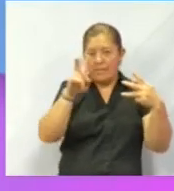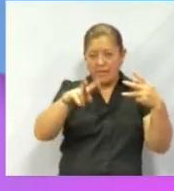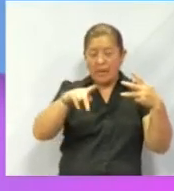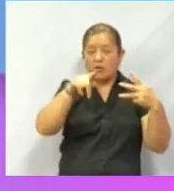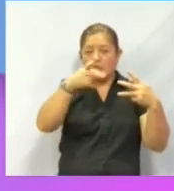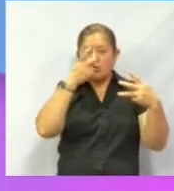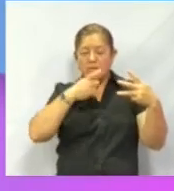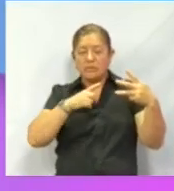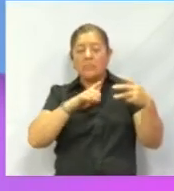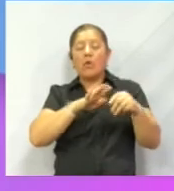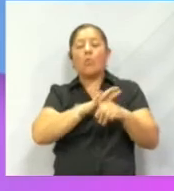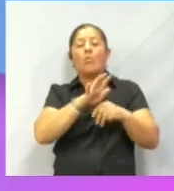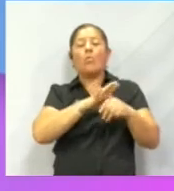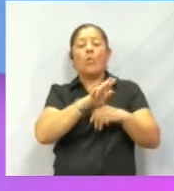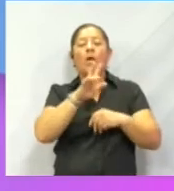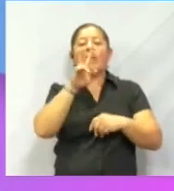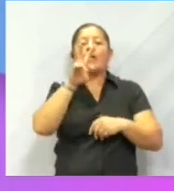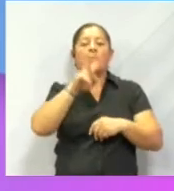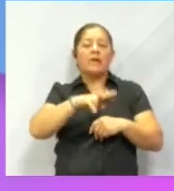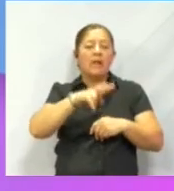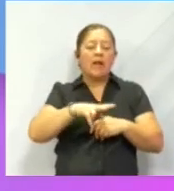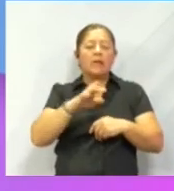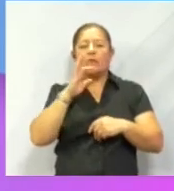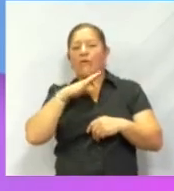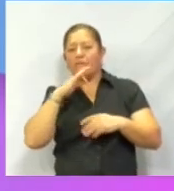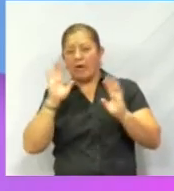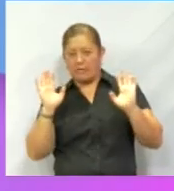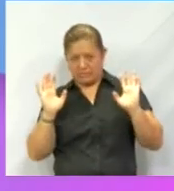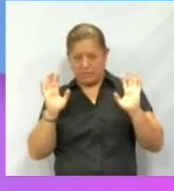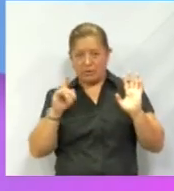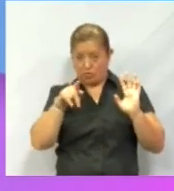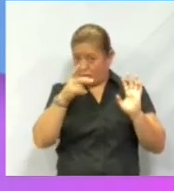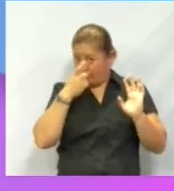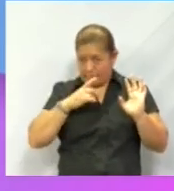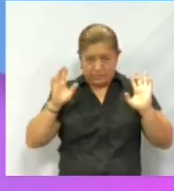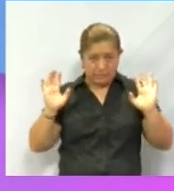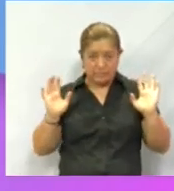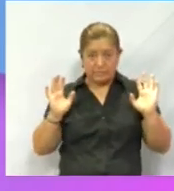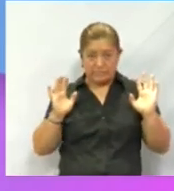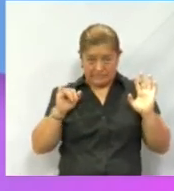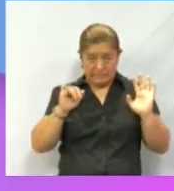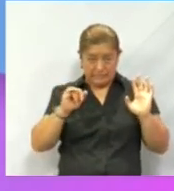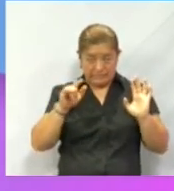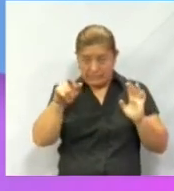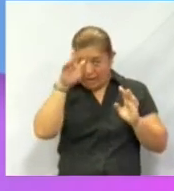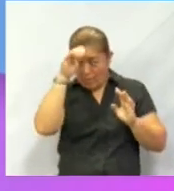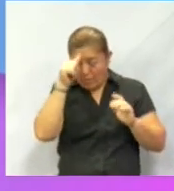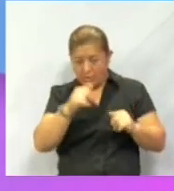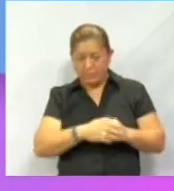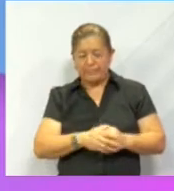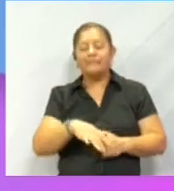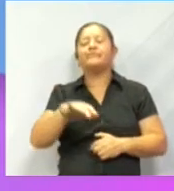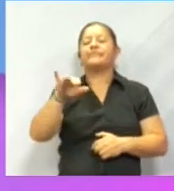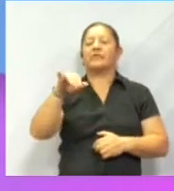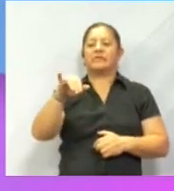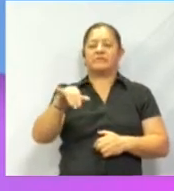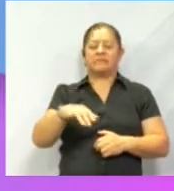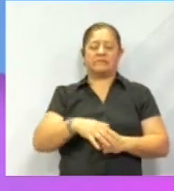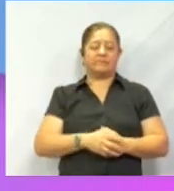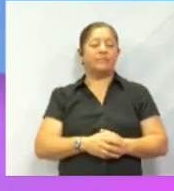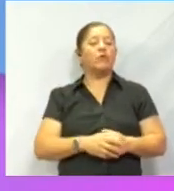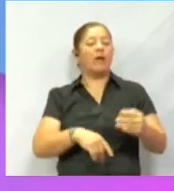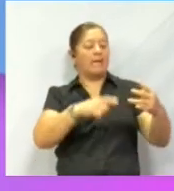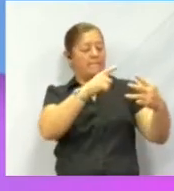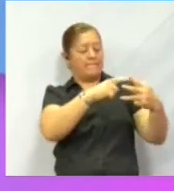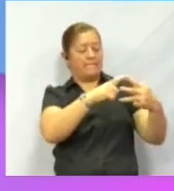tendrás que decir si es mentira o verdad. Mentira o verdad. ¿Estamos de acuerdo? Sí. Ok. La primera